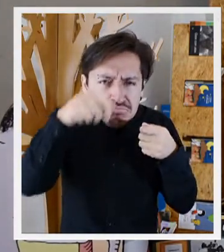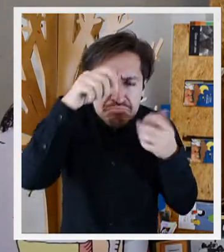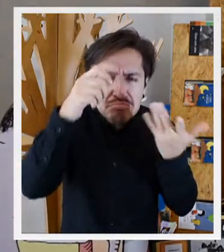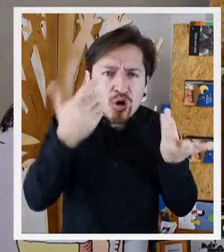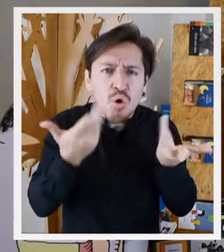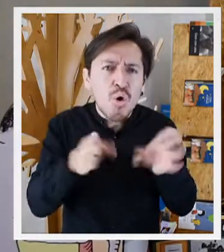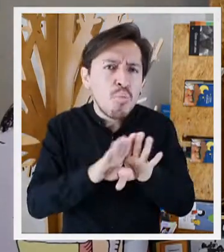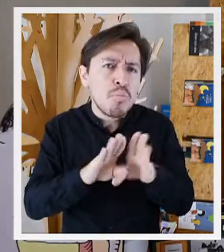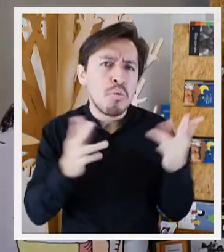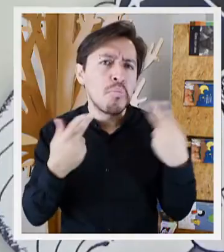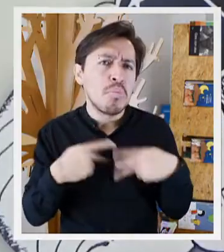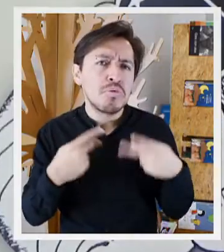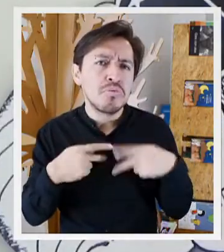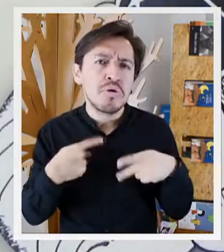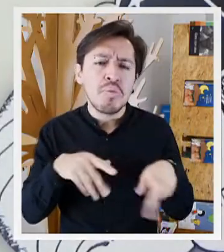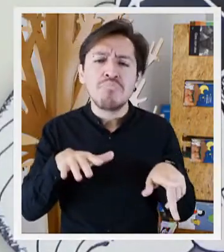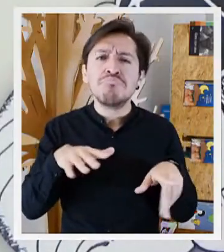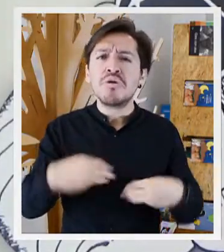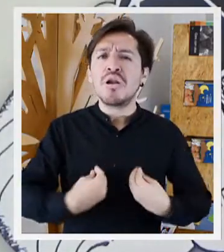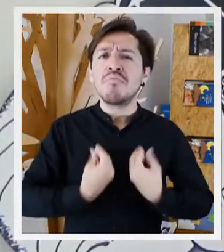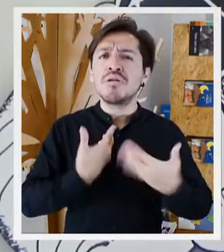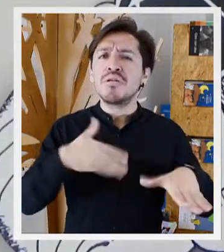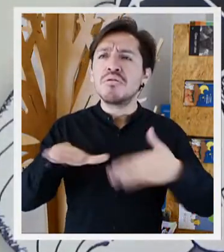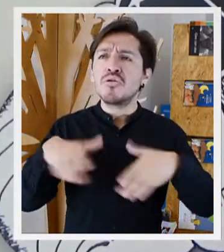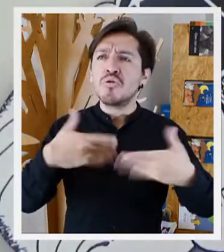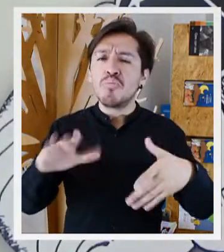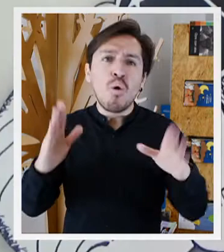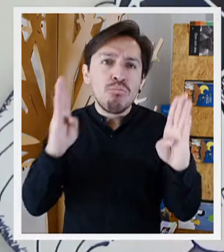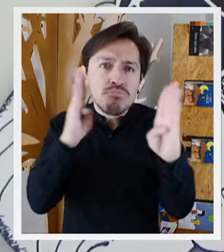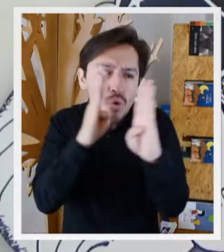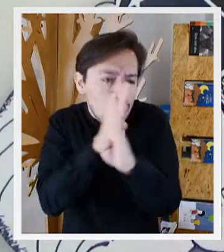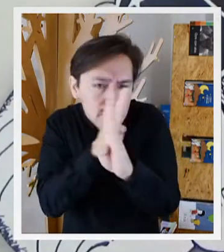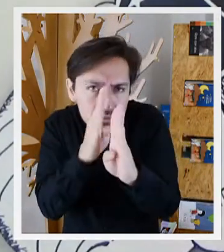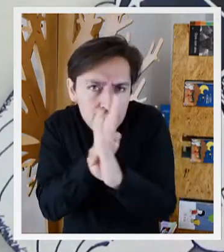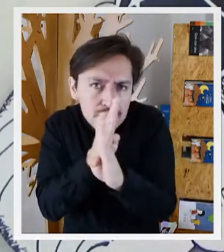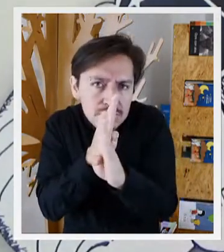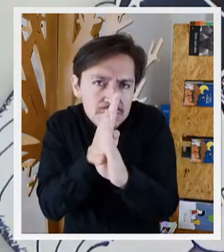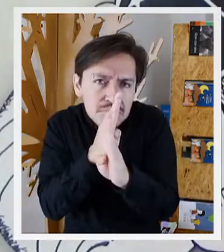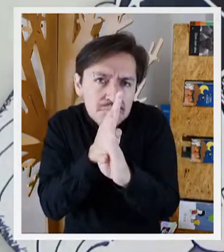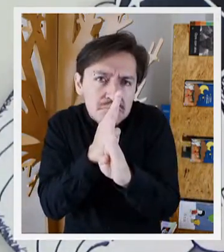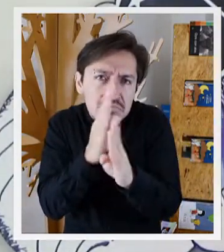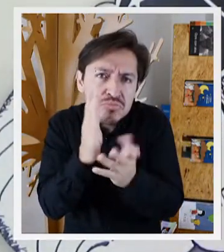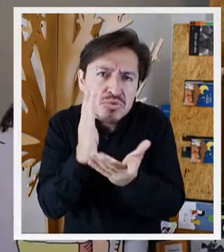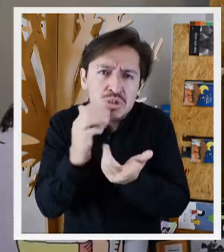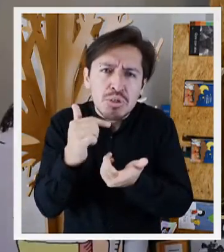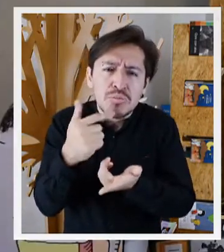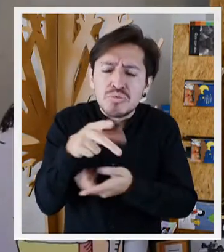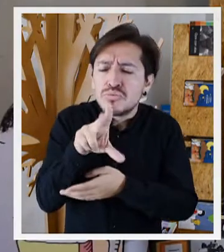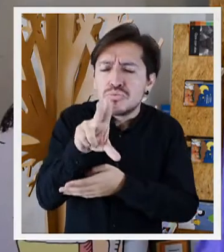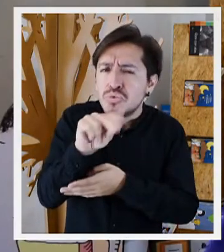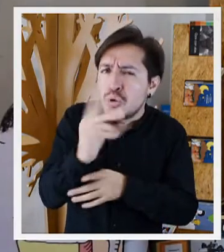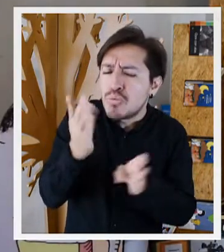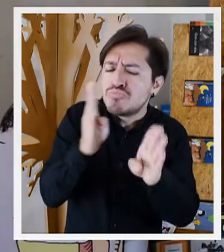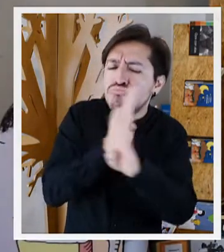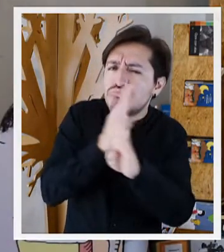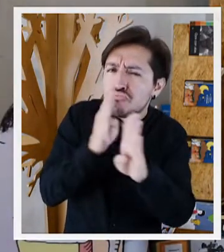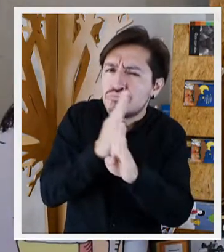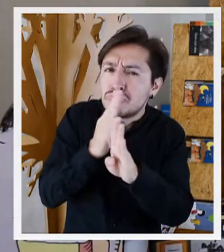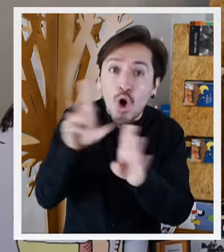sobre su cabeza, como una persona que va por la vida, ocultándose. No precisamente,